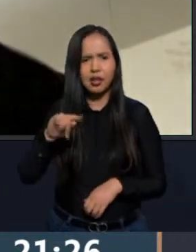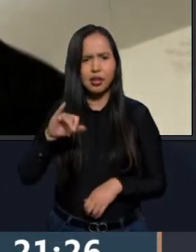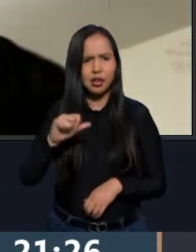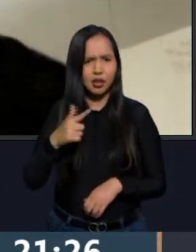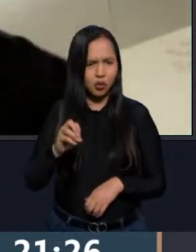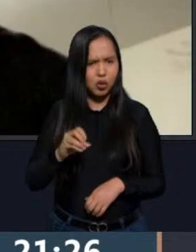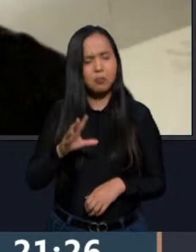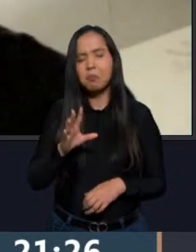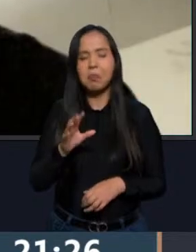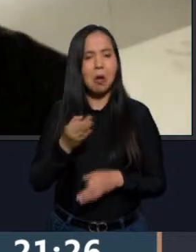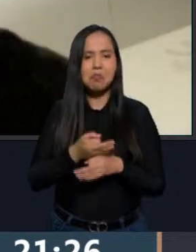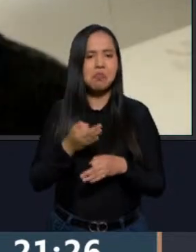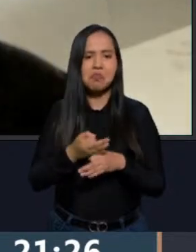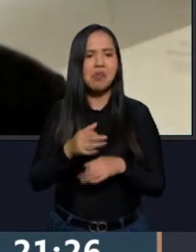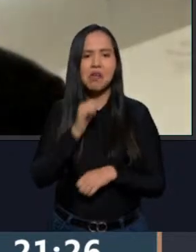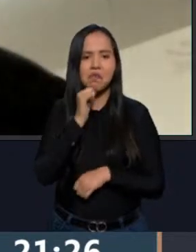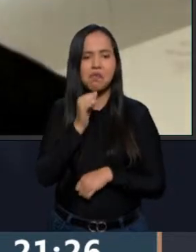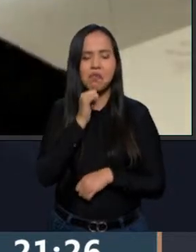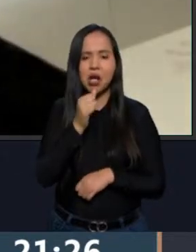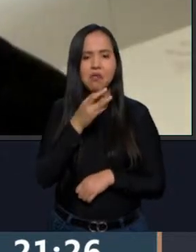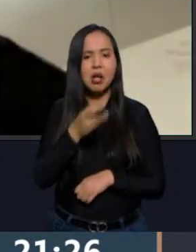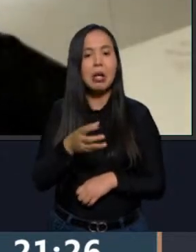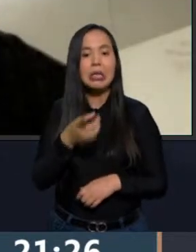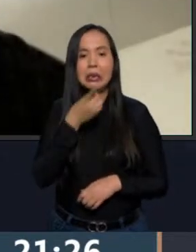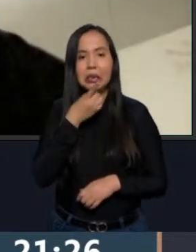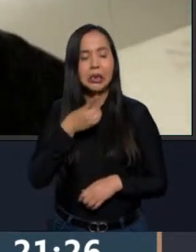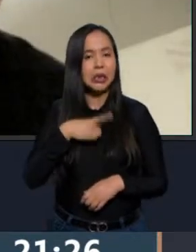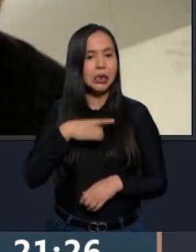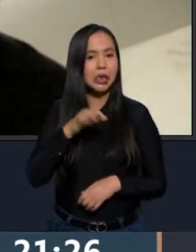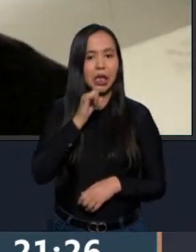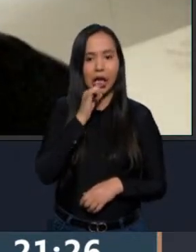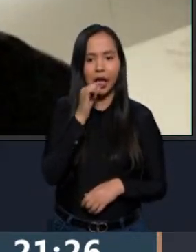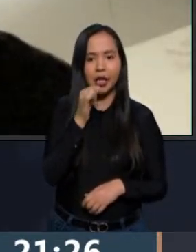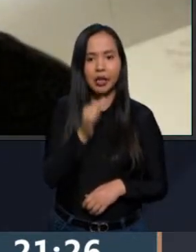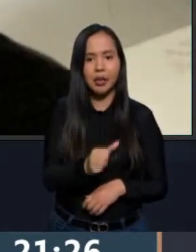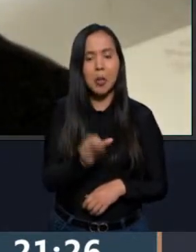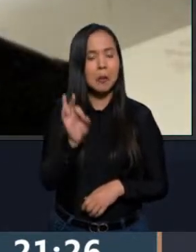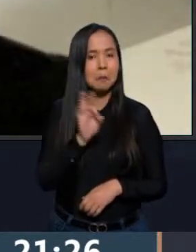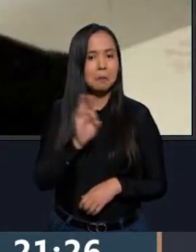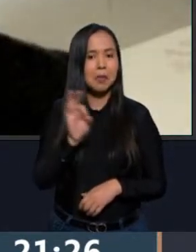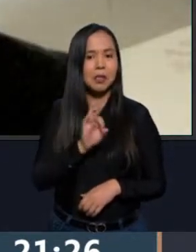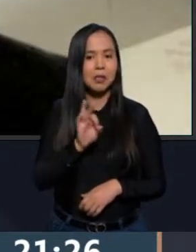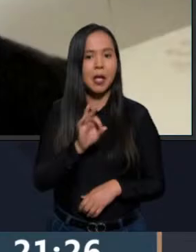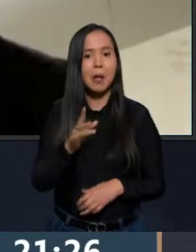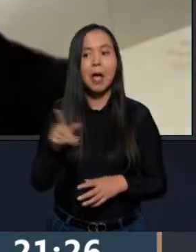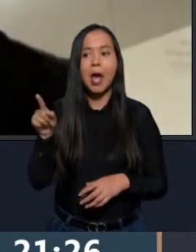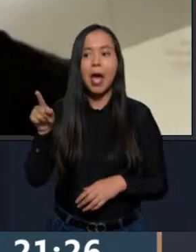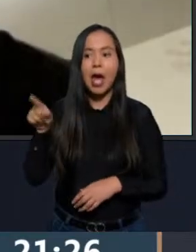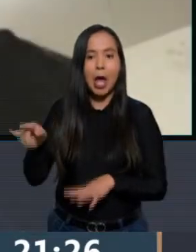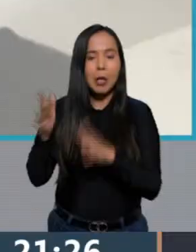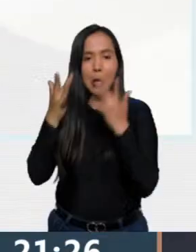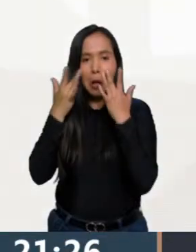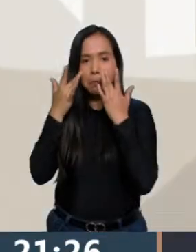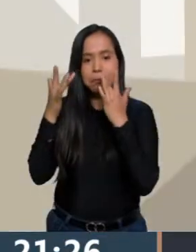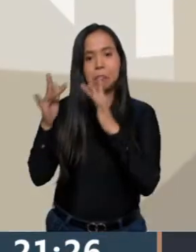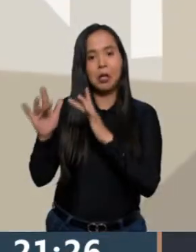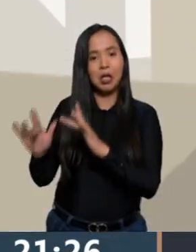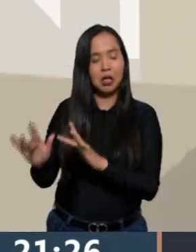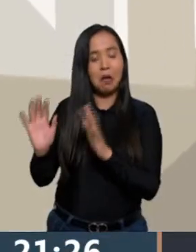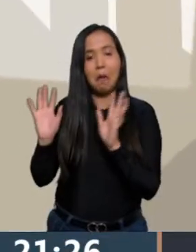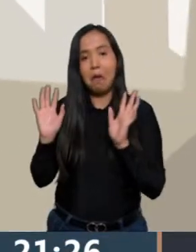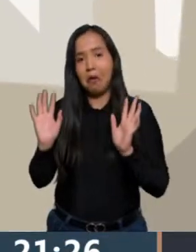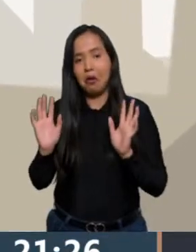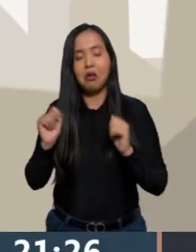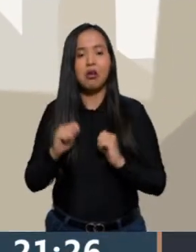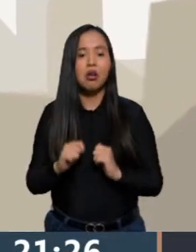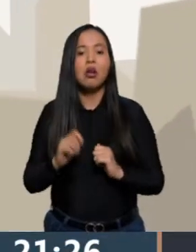ahora, nada. Por ahora no ha habido nada. No sabemos si vaya a deslindarse, a desconocerlo. Sin embargo,